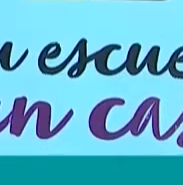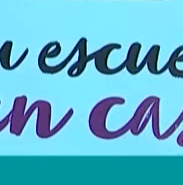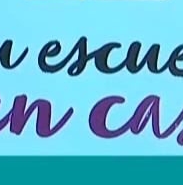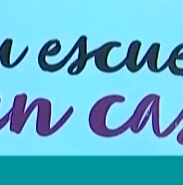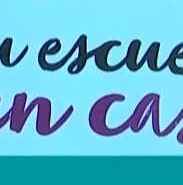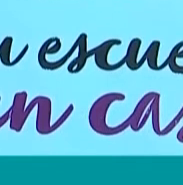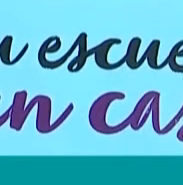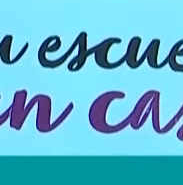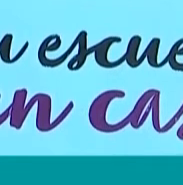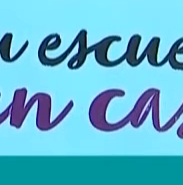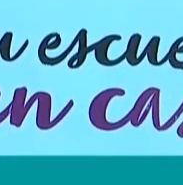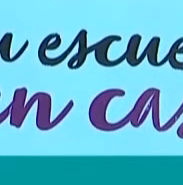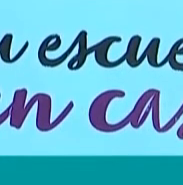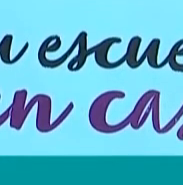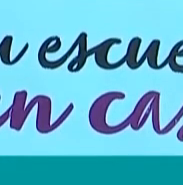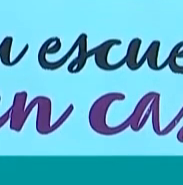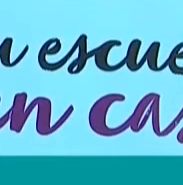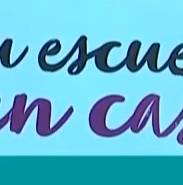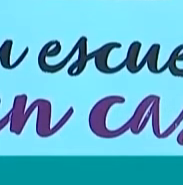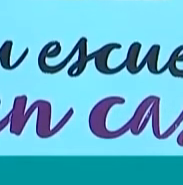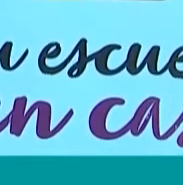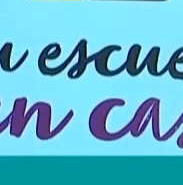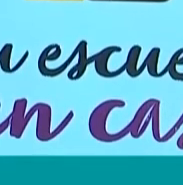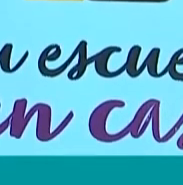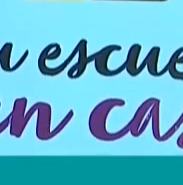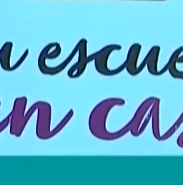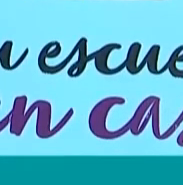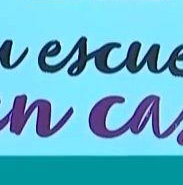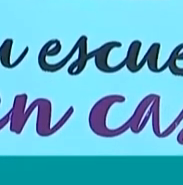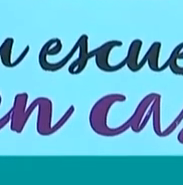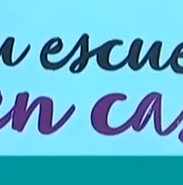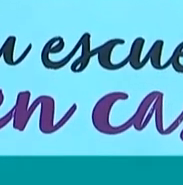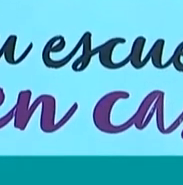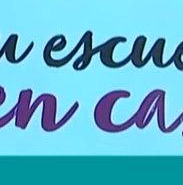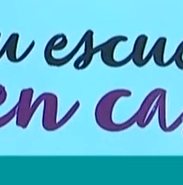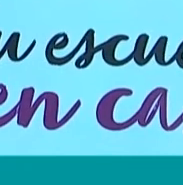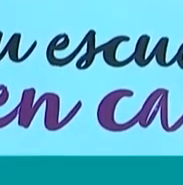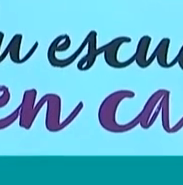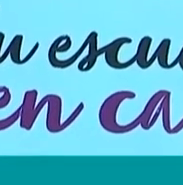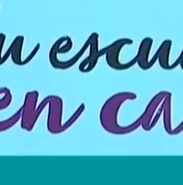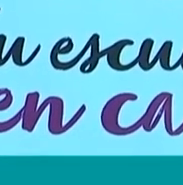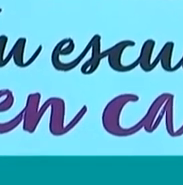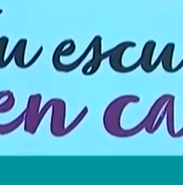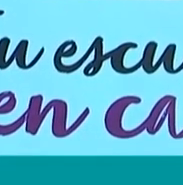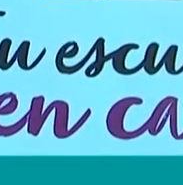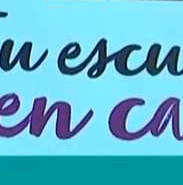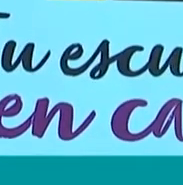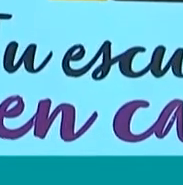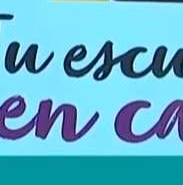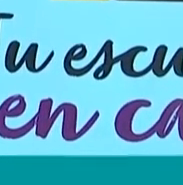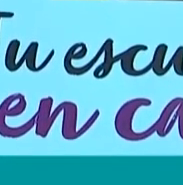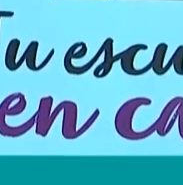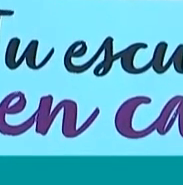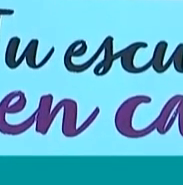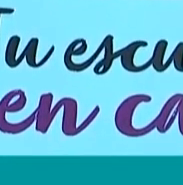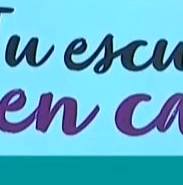hijos, aprovechando que estamos papá-mamá en casa durante esta temporada de acompañamiento a nuestros hijos